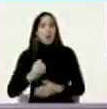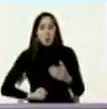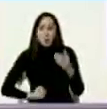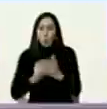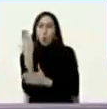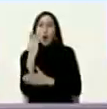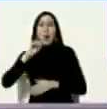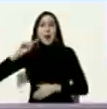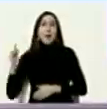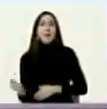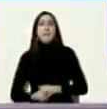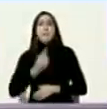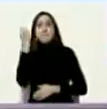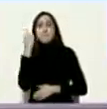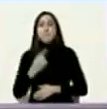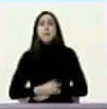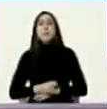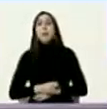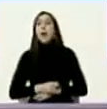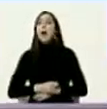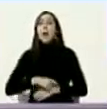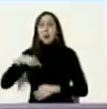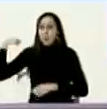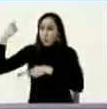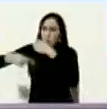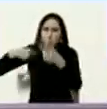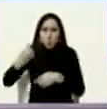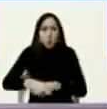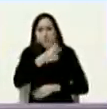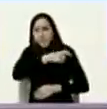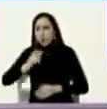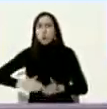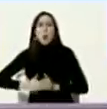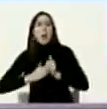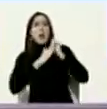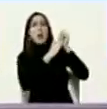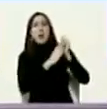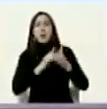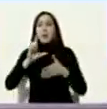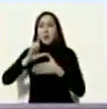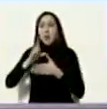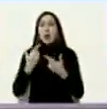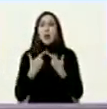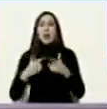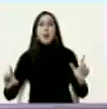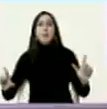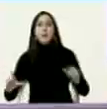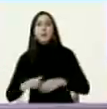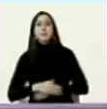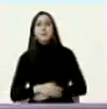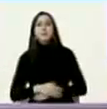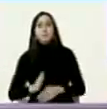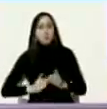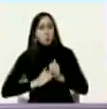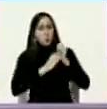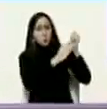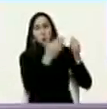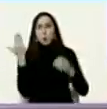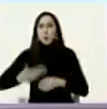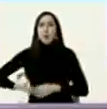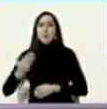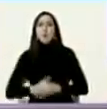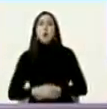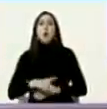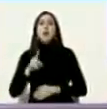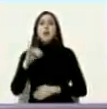una primera generación de líderes libertarios del continente Néstor Kirchner Lula da Silva